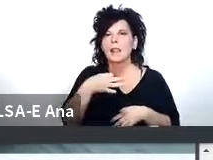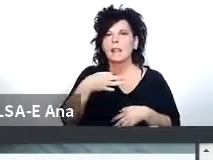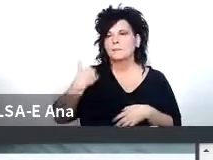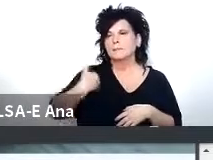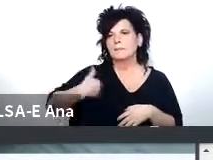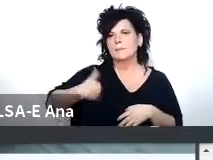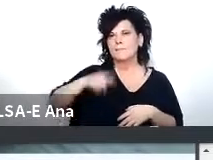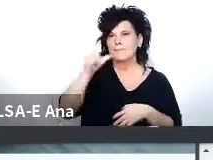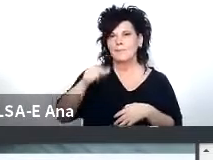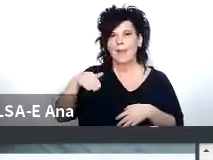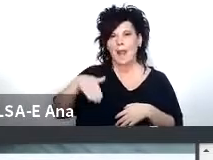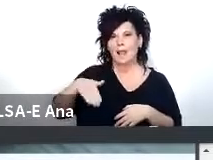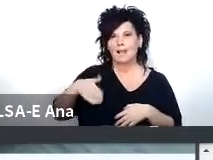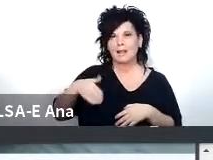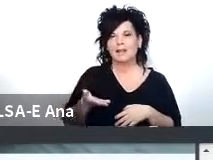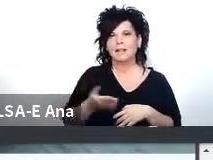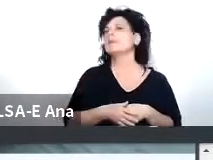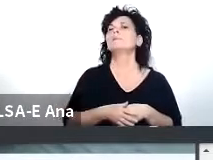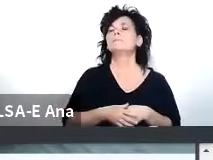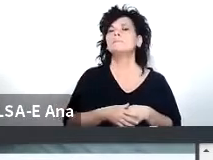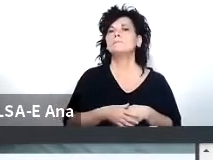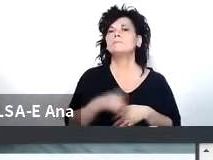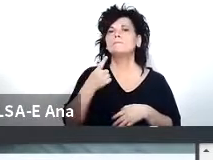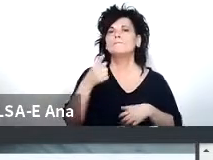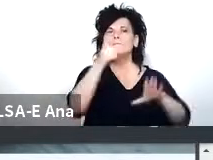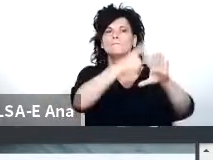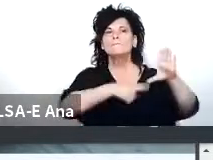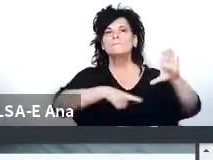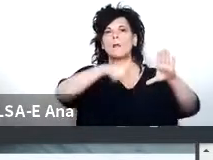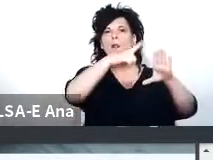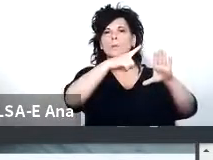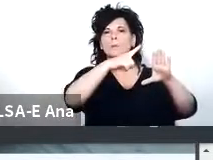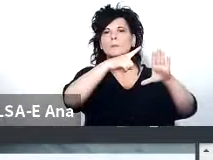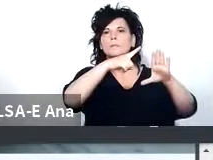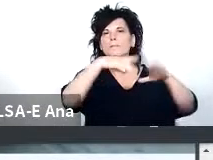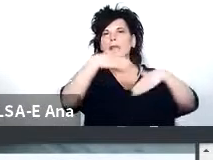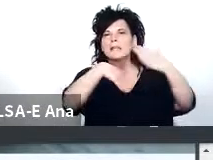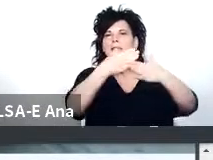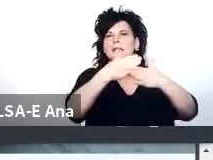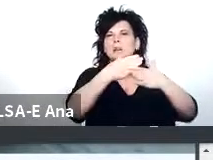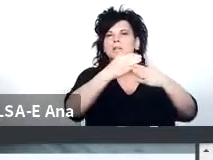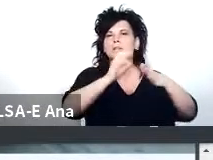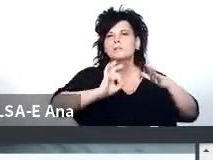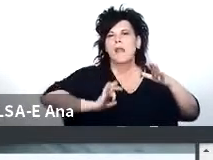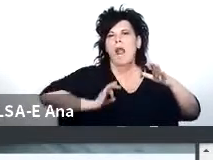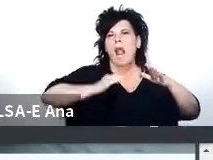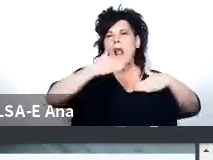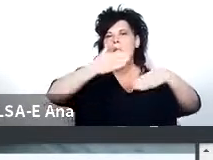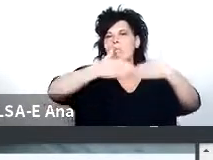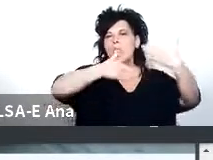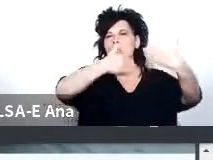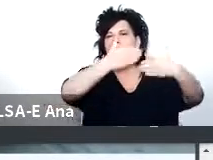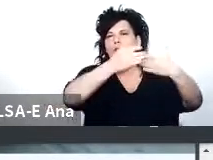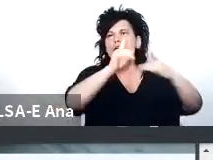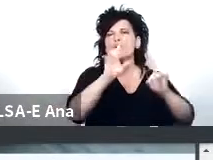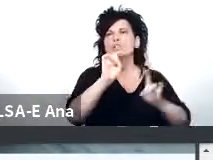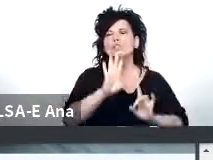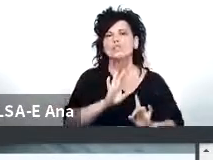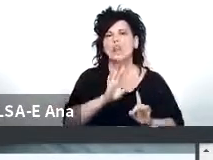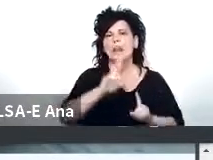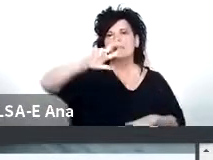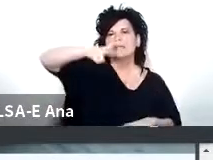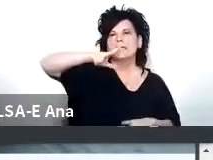tiene un sector espacial bastante desarrollado desde hace muchos años no solamente por los satélites de